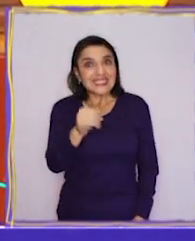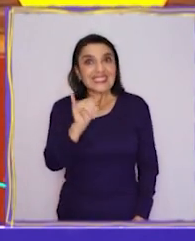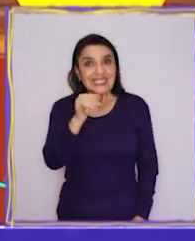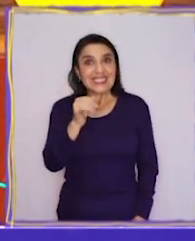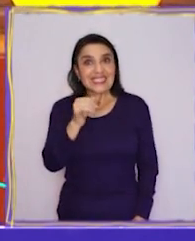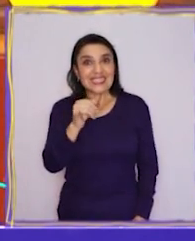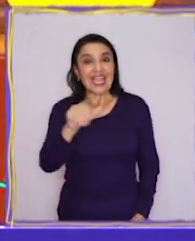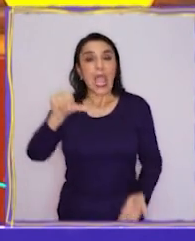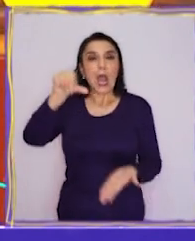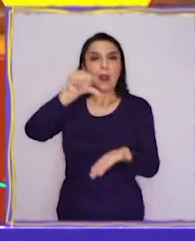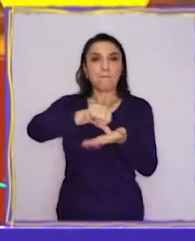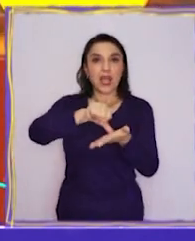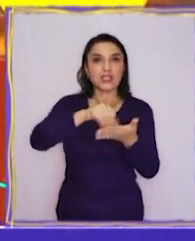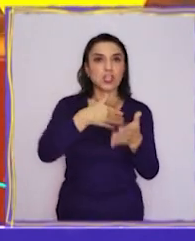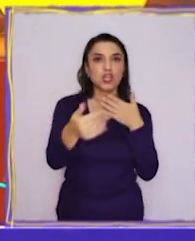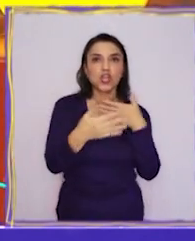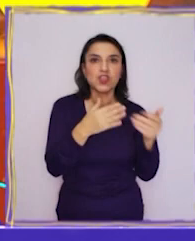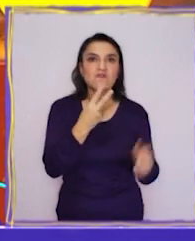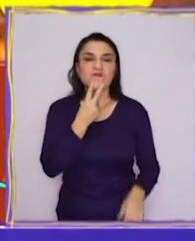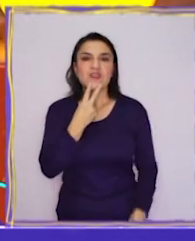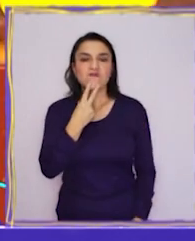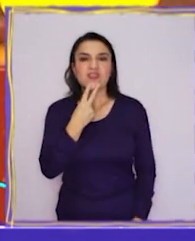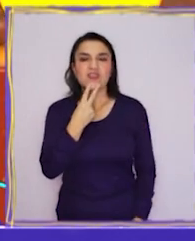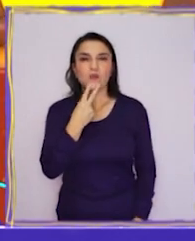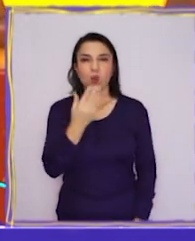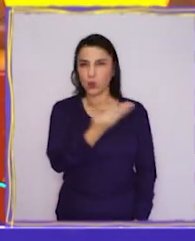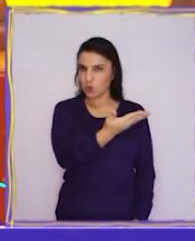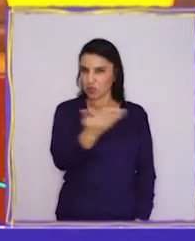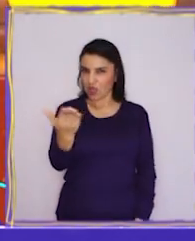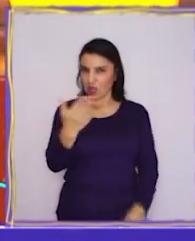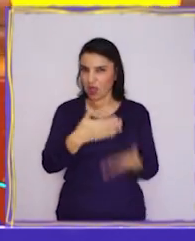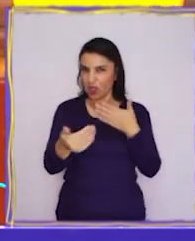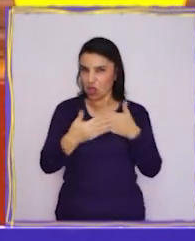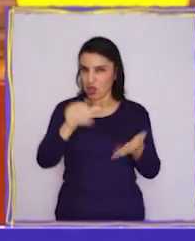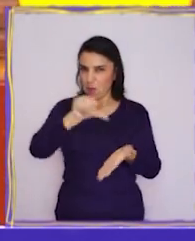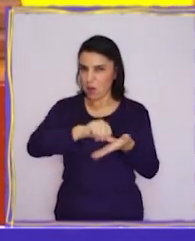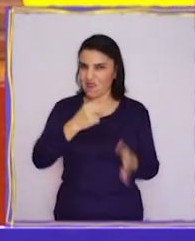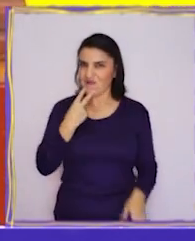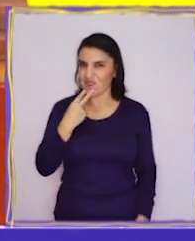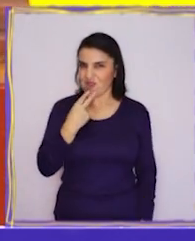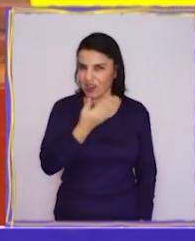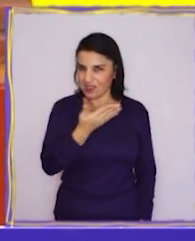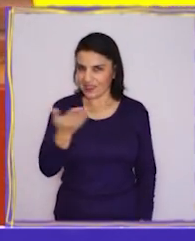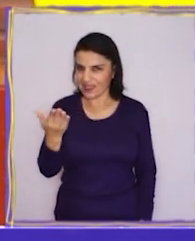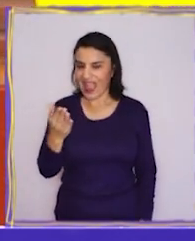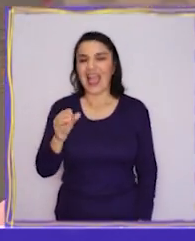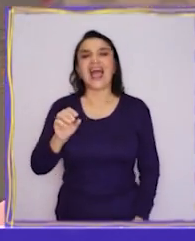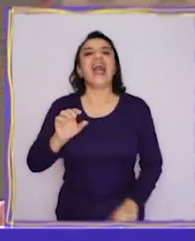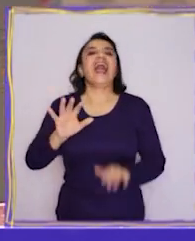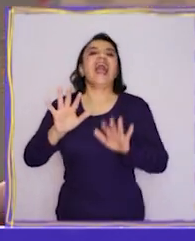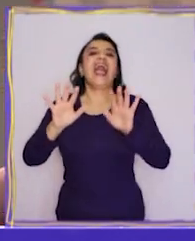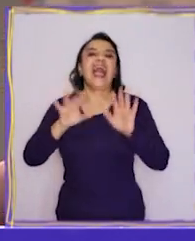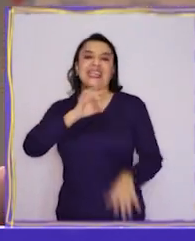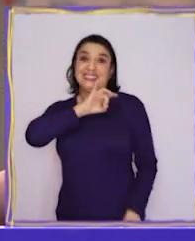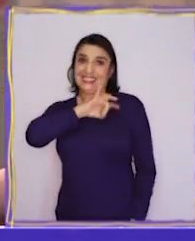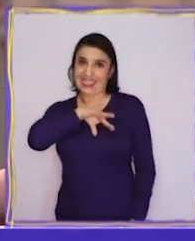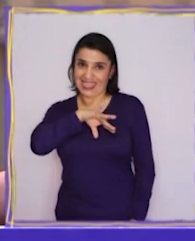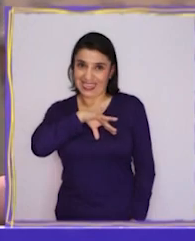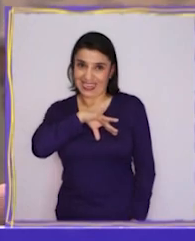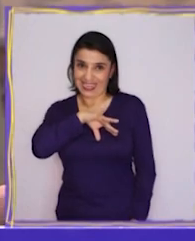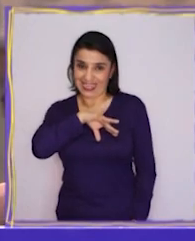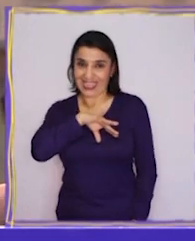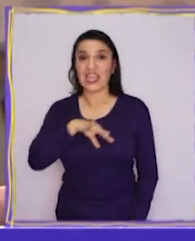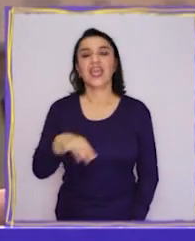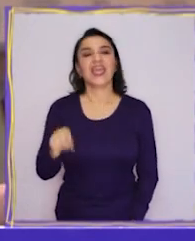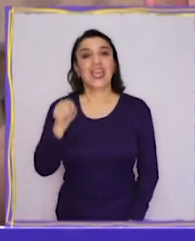Increíble, el país en el que vivimos. ¿Y en qué país viven ustedes? ¡Ah, Chile!